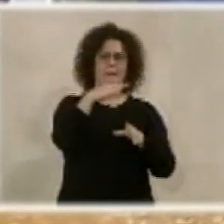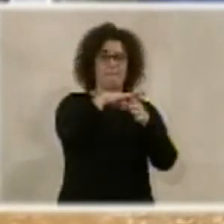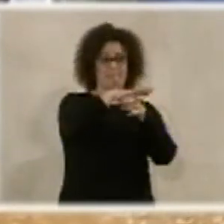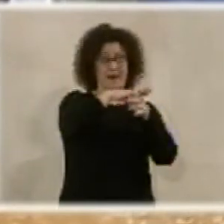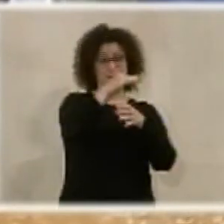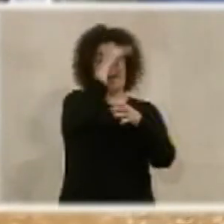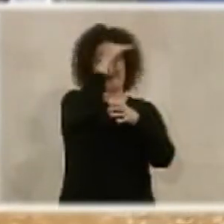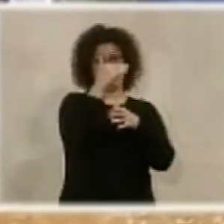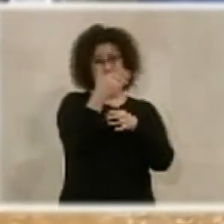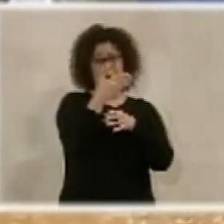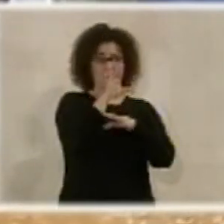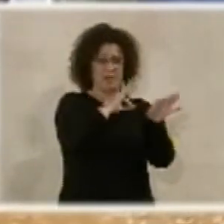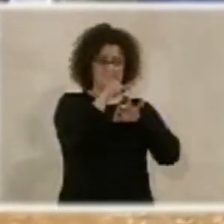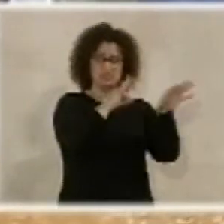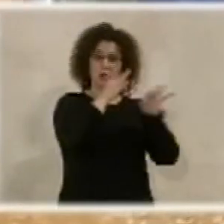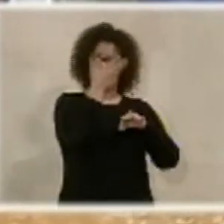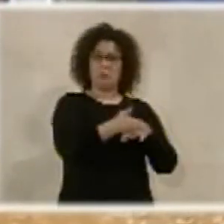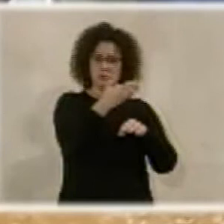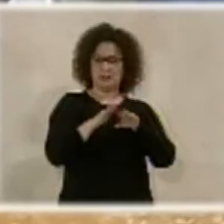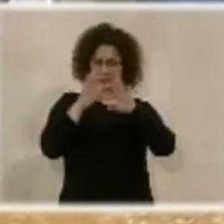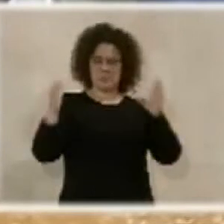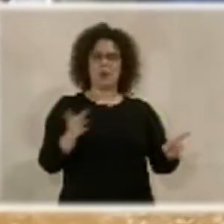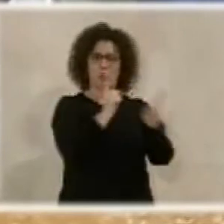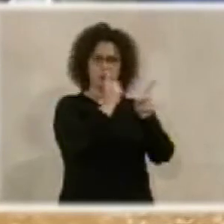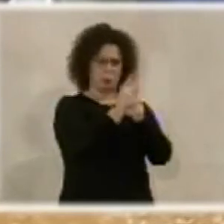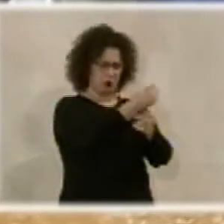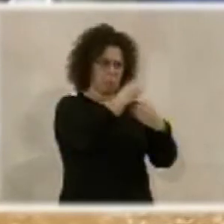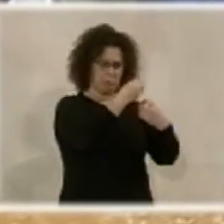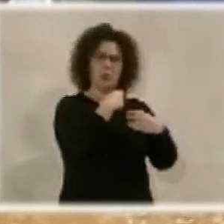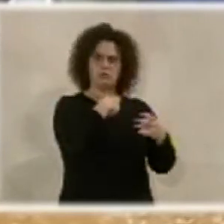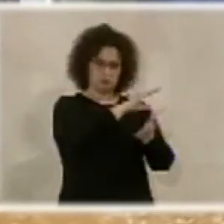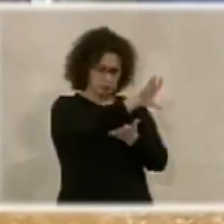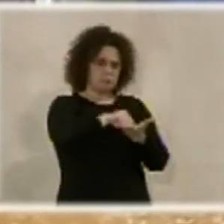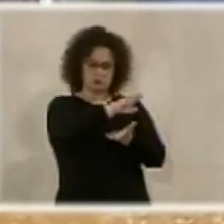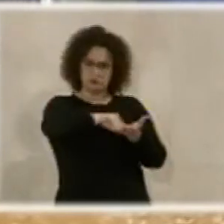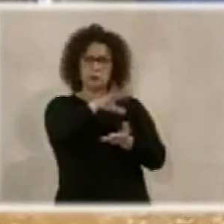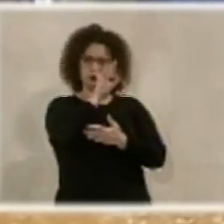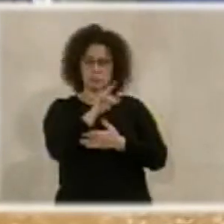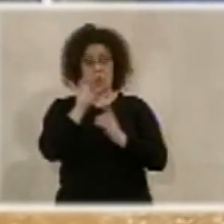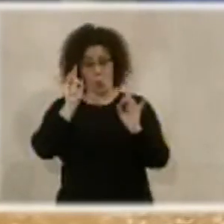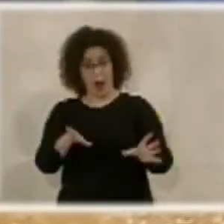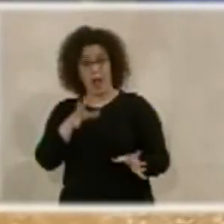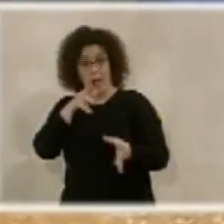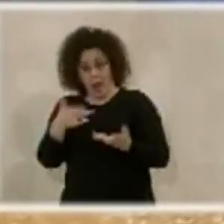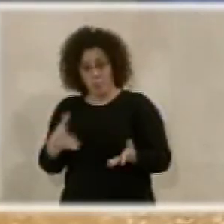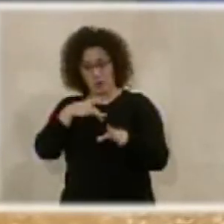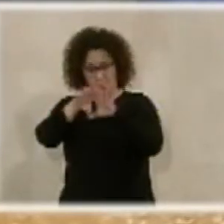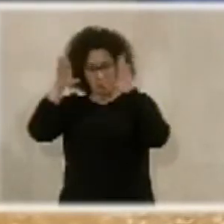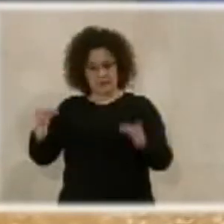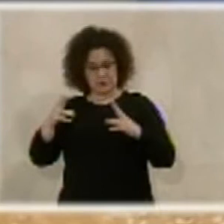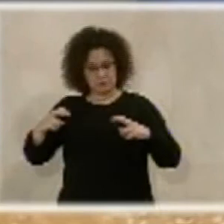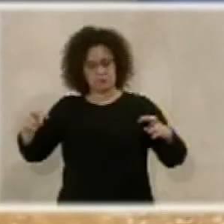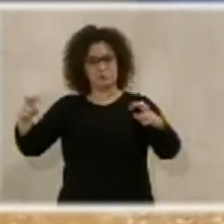creo que se tomaron decisiones muy acertadas, algunas de ellas a propuesta de la oposición, que nosotros vimos muy acertadas. Igual podemos hacer aquí.